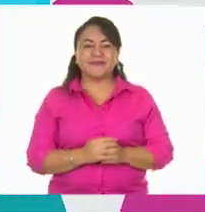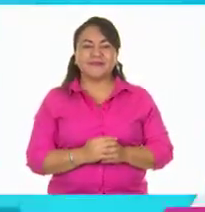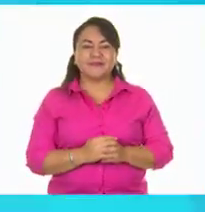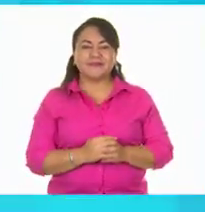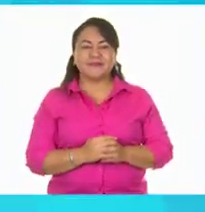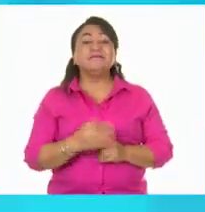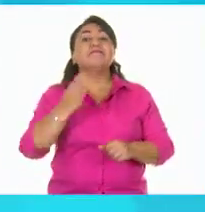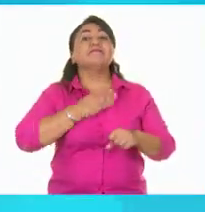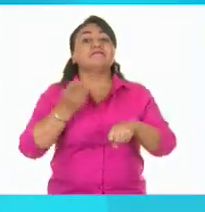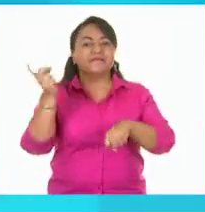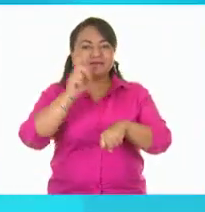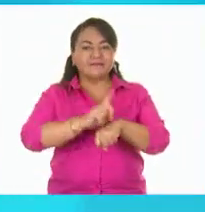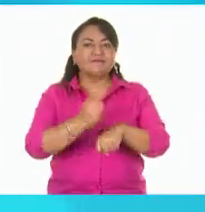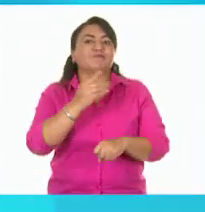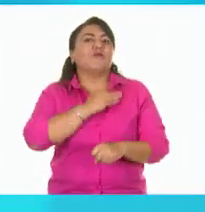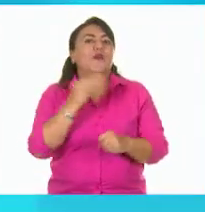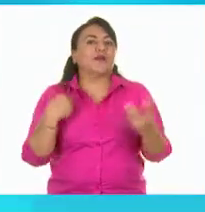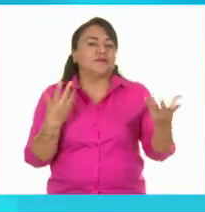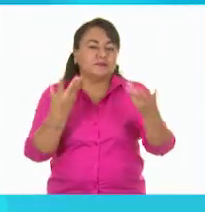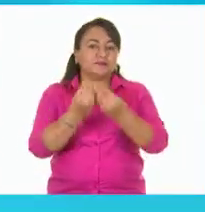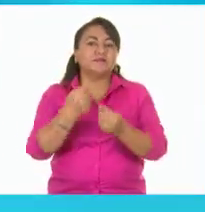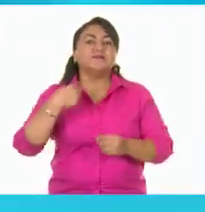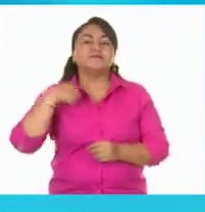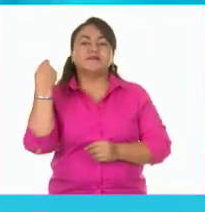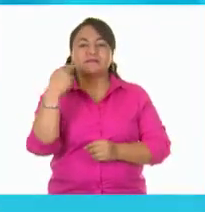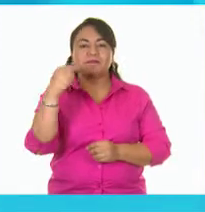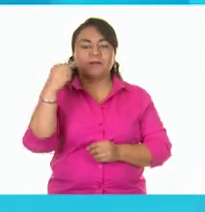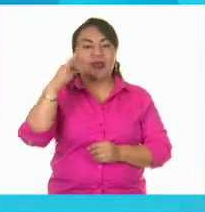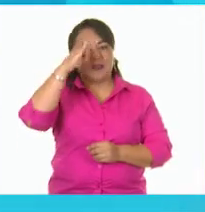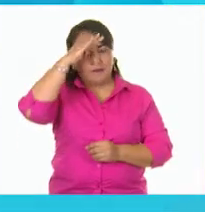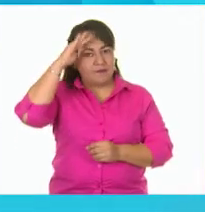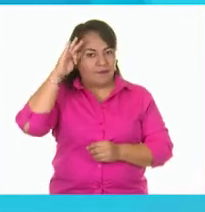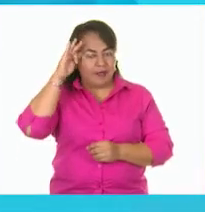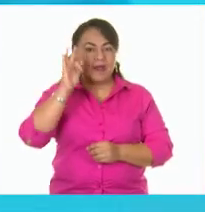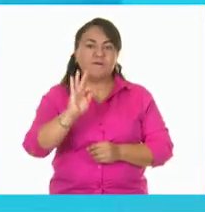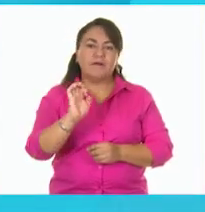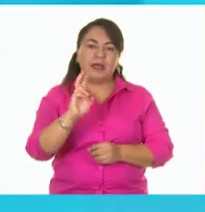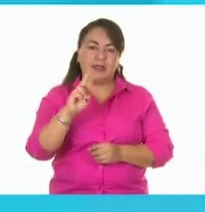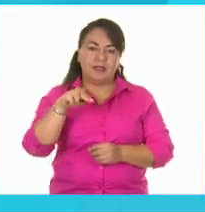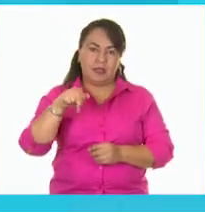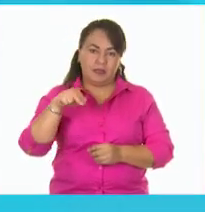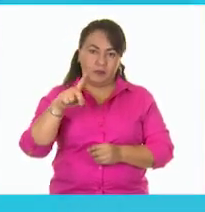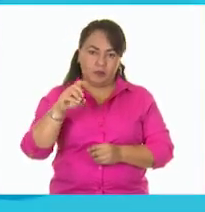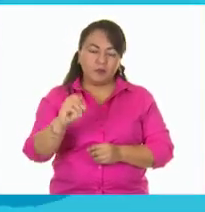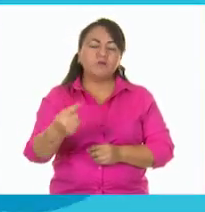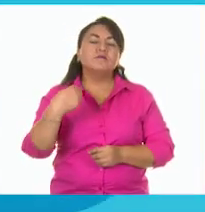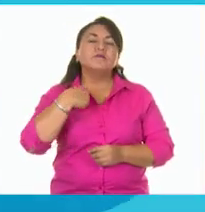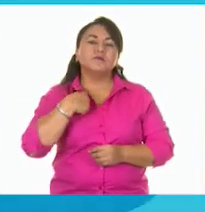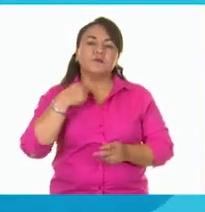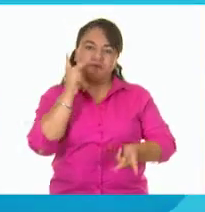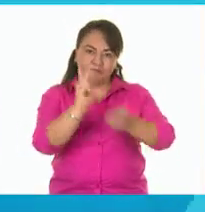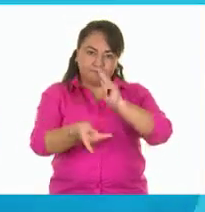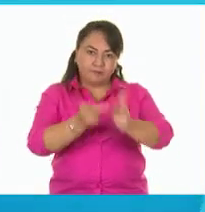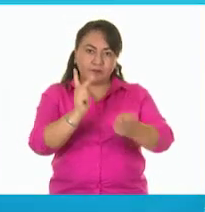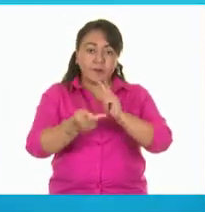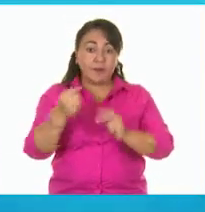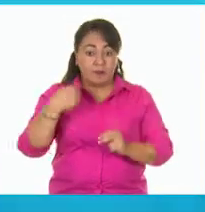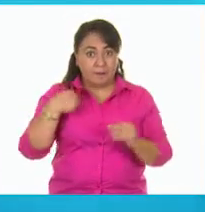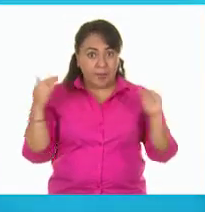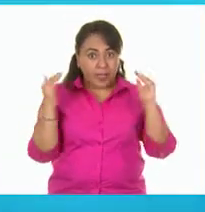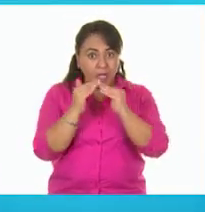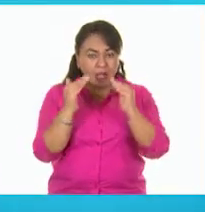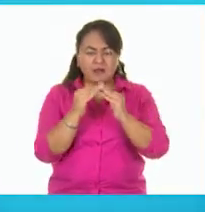Buenos días, qué bueno es estar con ustedes. Me llamo Fernando. Quiero platicarles a compañeras y compañeras que en mi casa